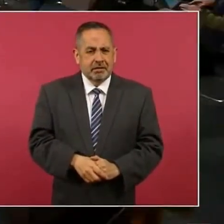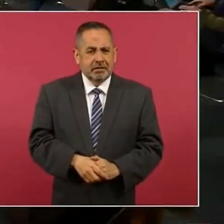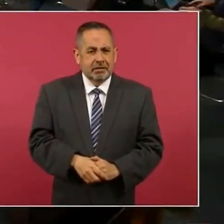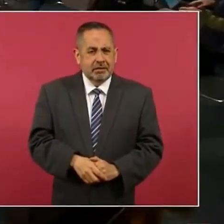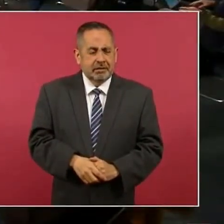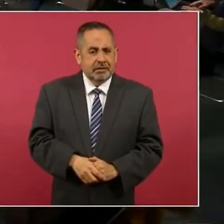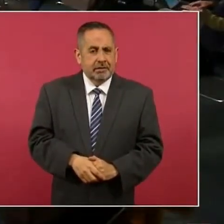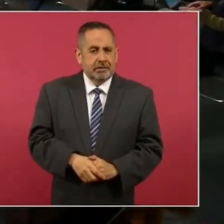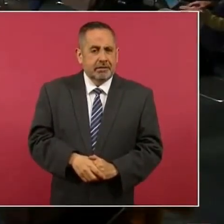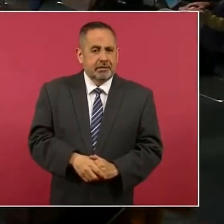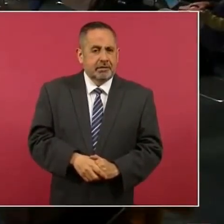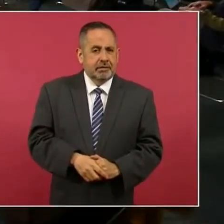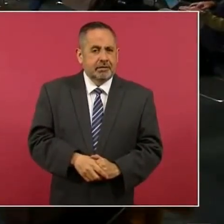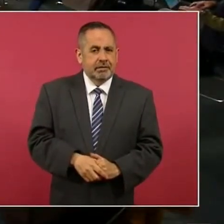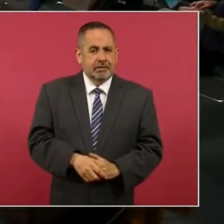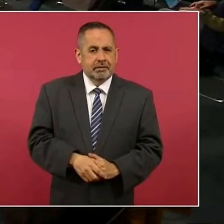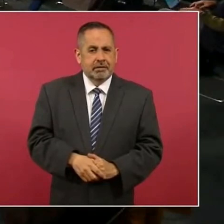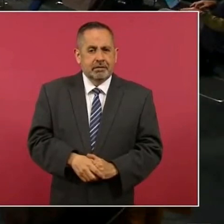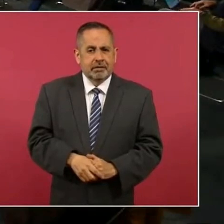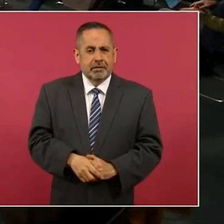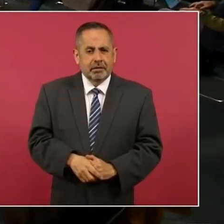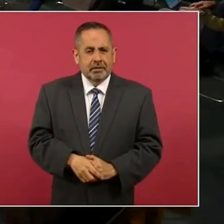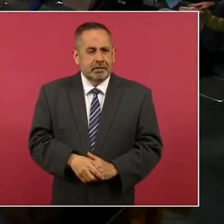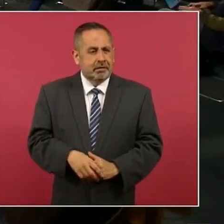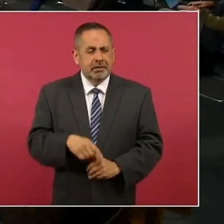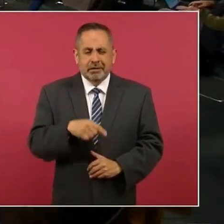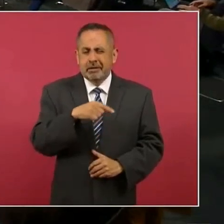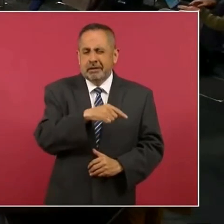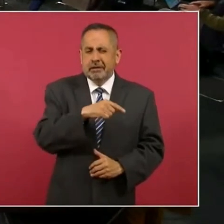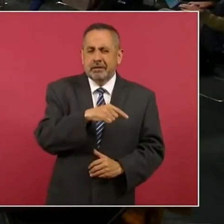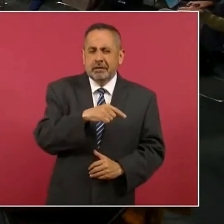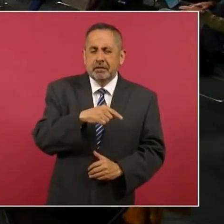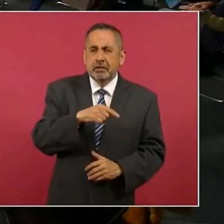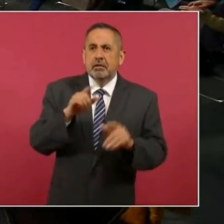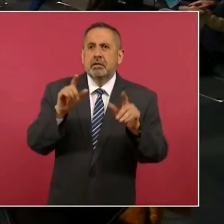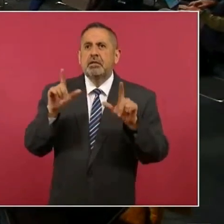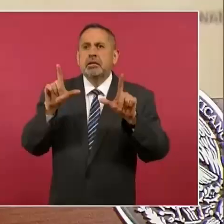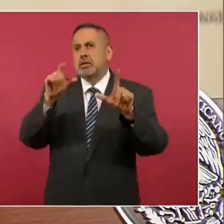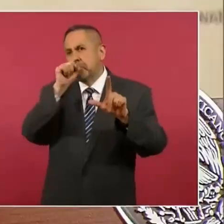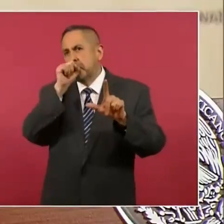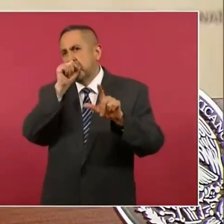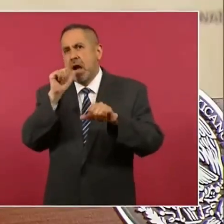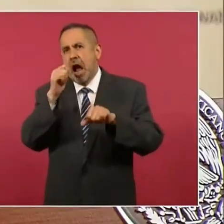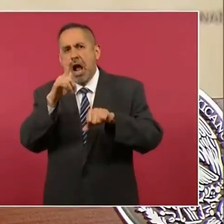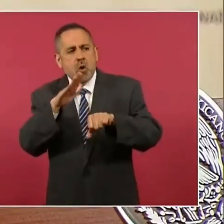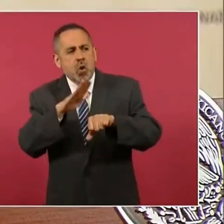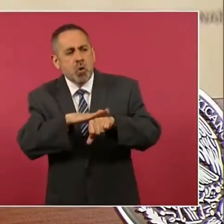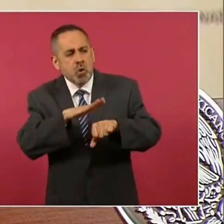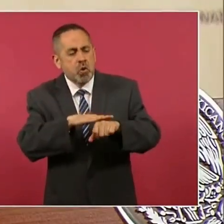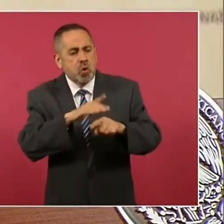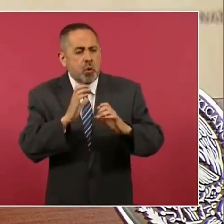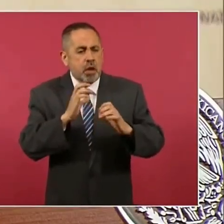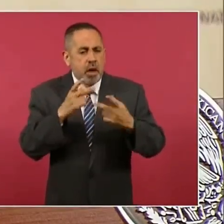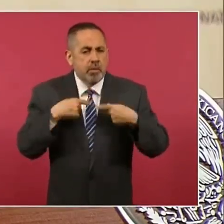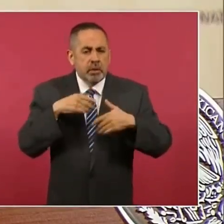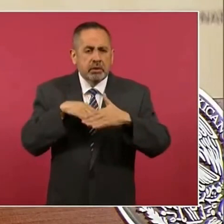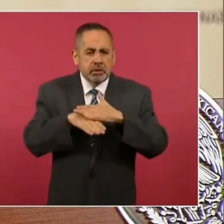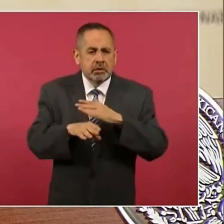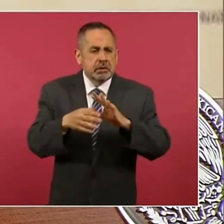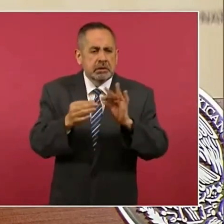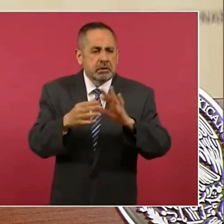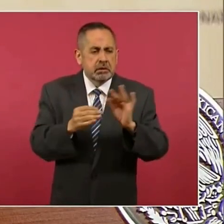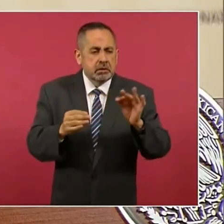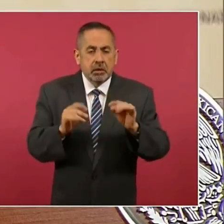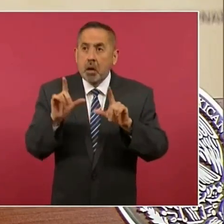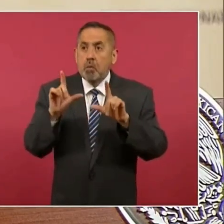en los foros sobre análisis de los libros,